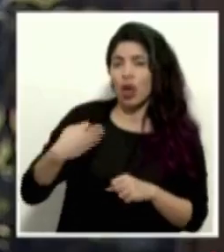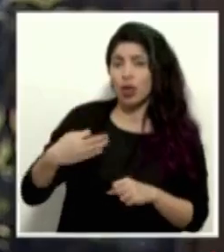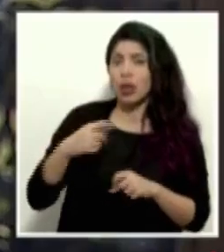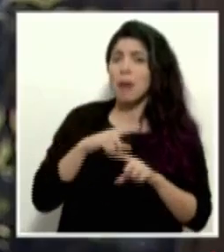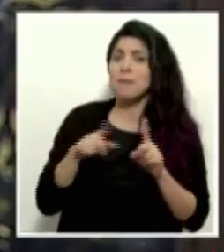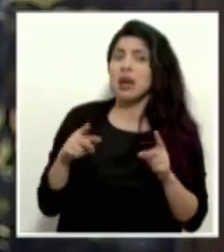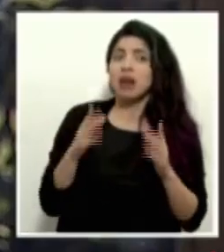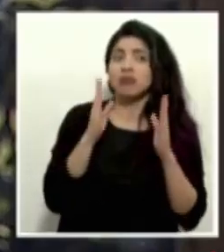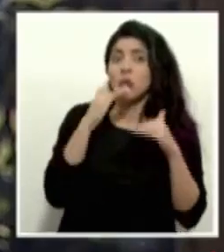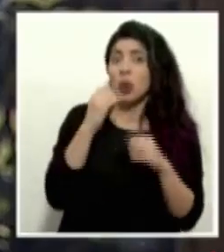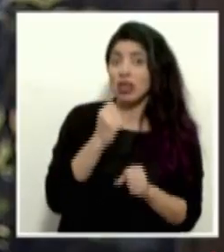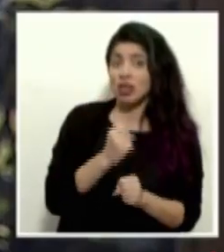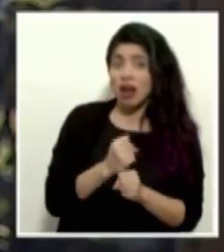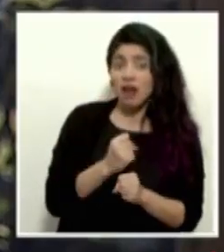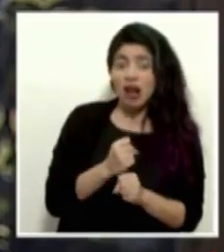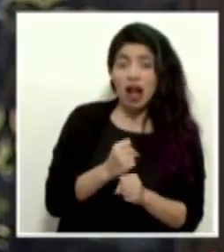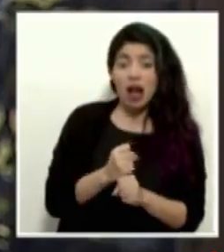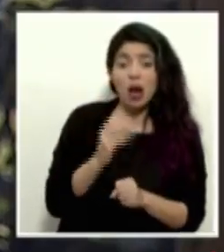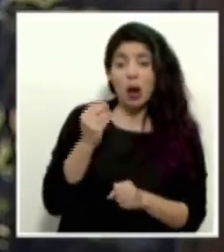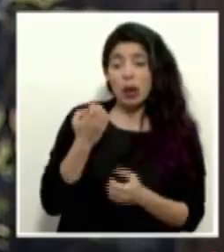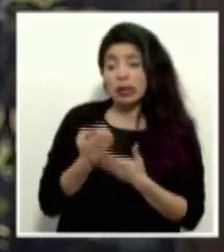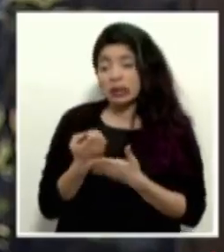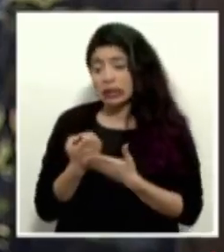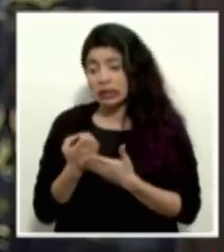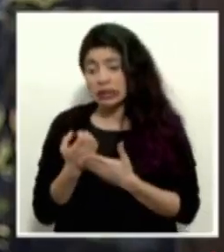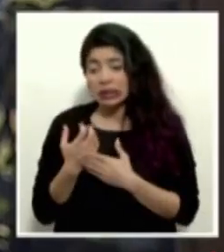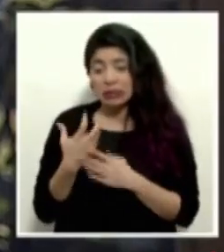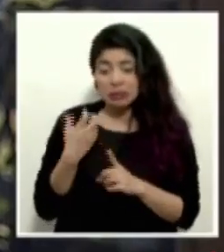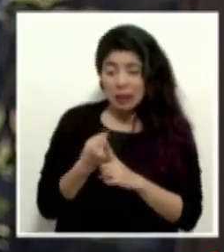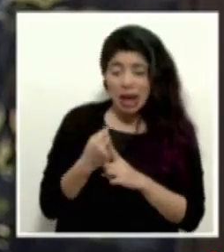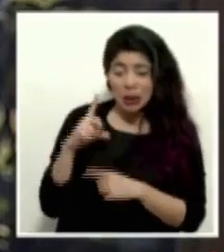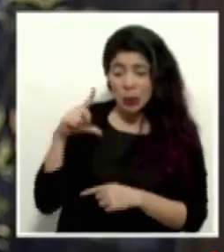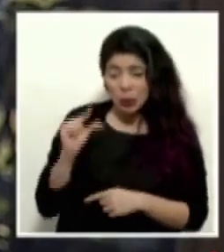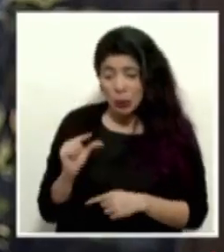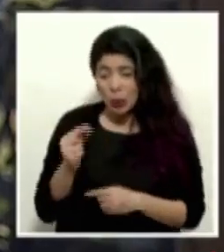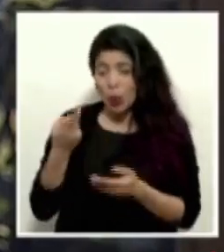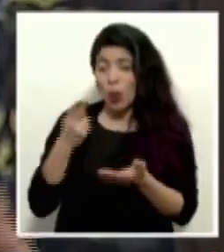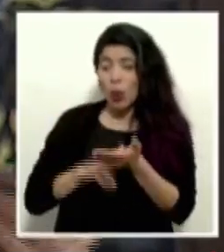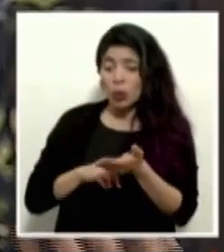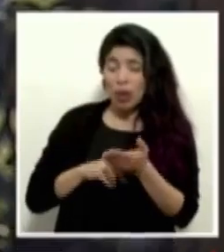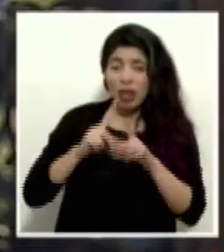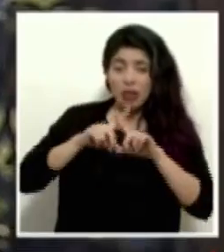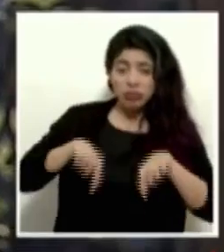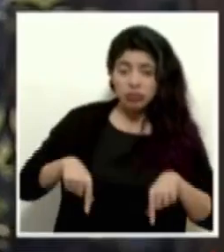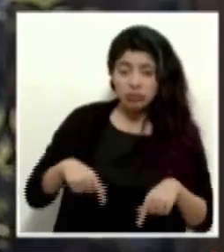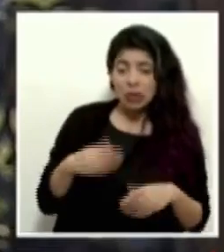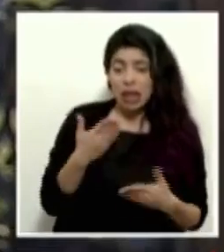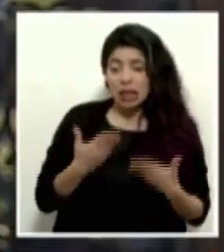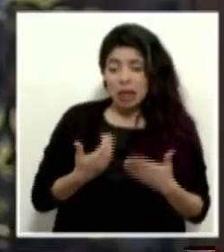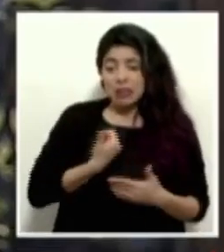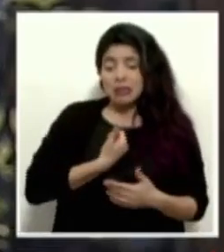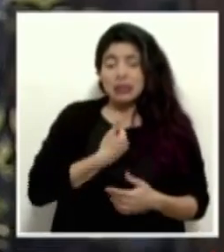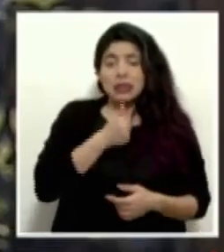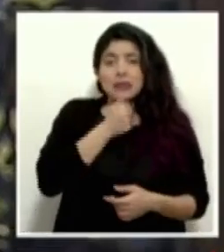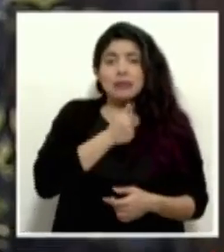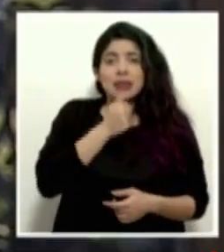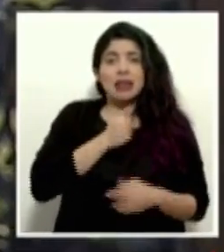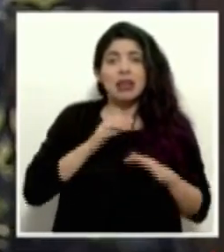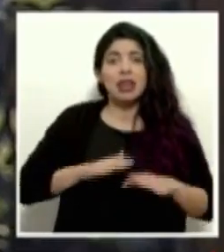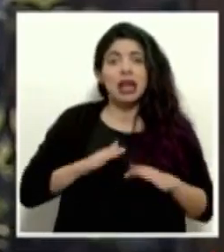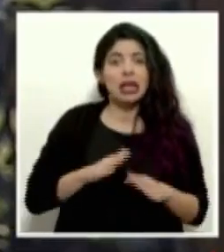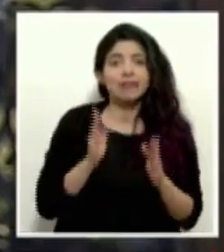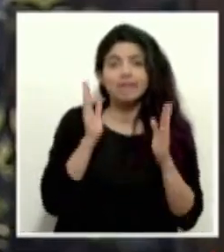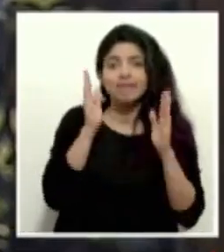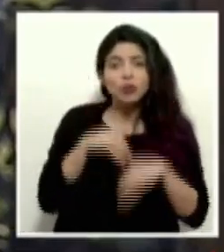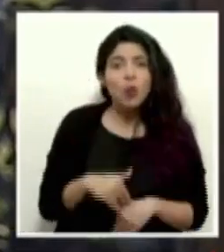día pero están sin trabajo o con los ingresos afectados, disminuidos, suspensión de contrato y que no tienen tal vez la paciencia y tranquilidad